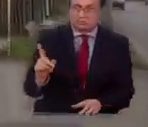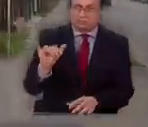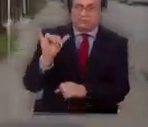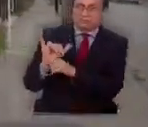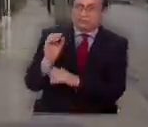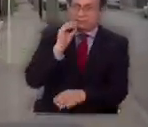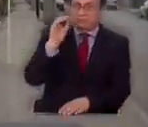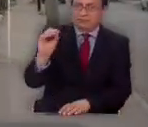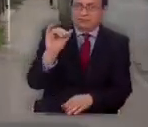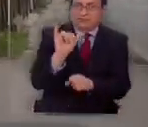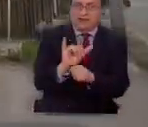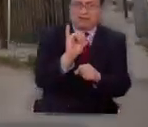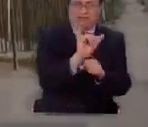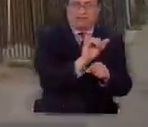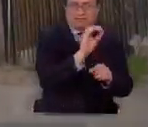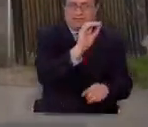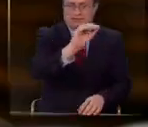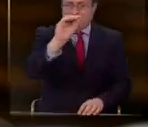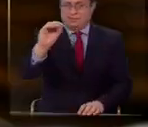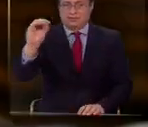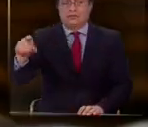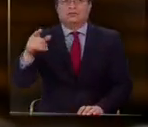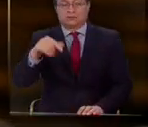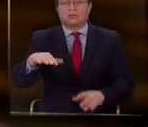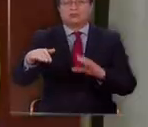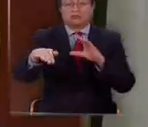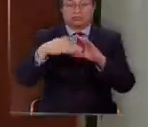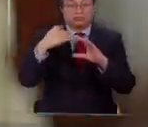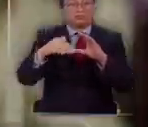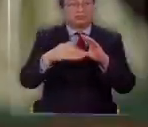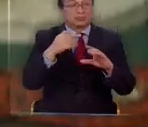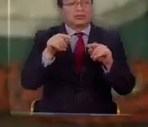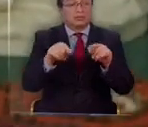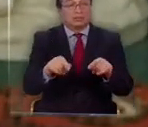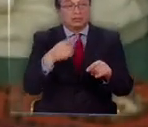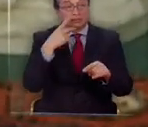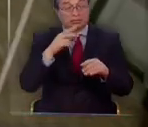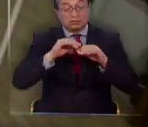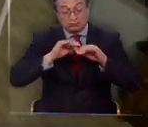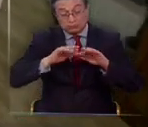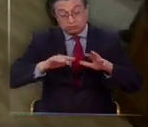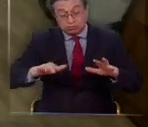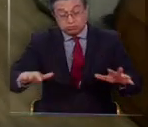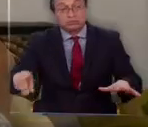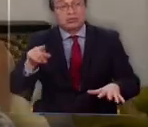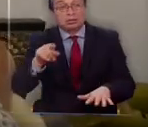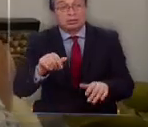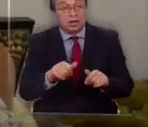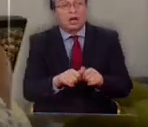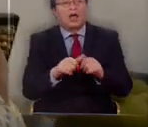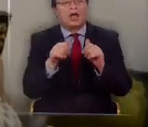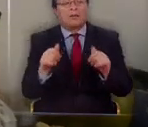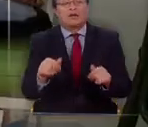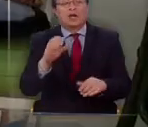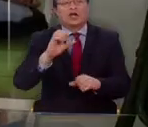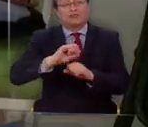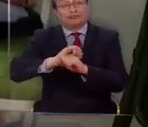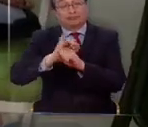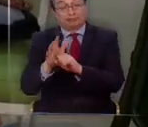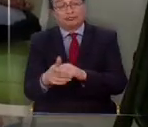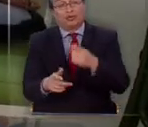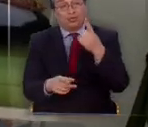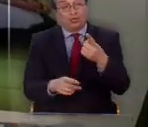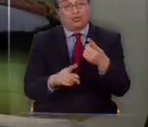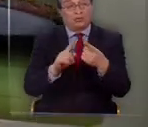Mandé mensaje a estos médicos que me dieron como mensaje. Ahora la pandemia, aparte del COVID-19,